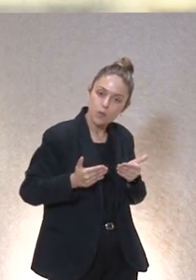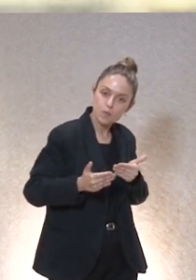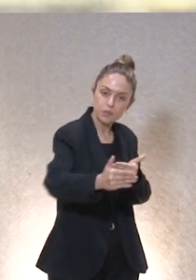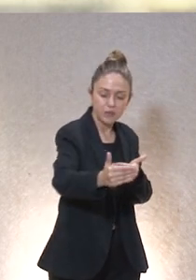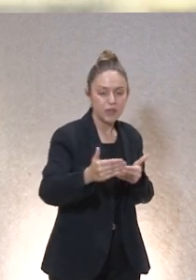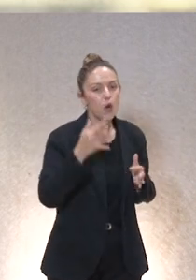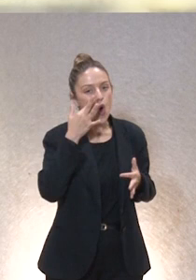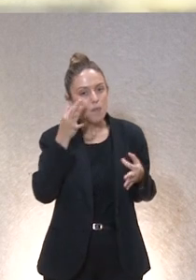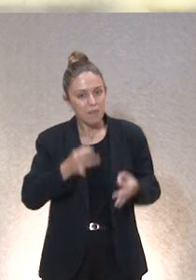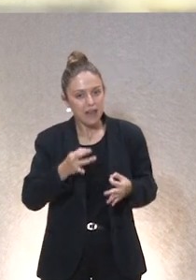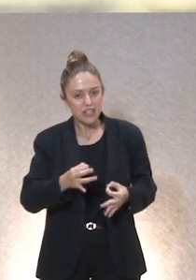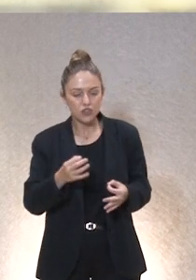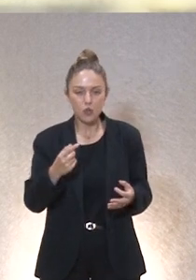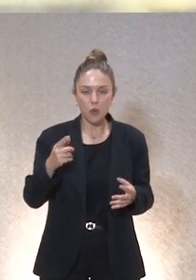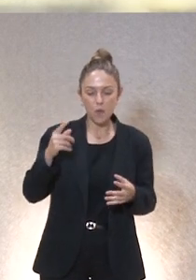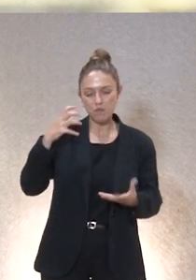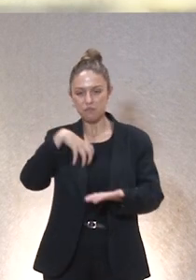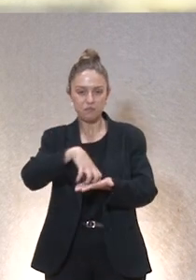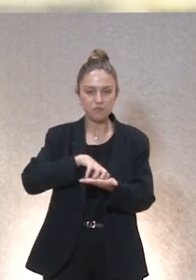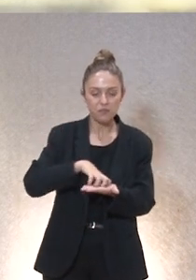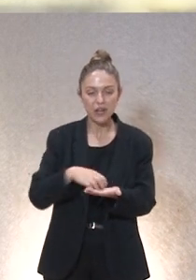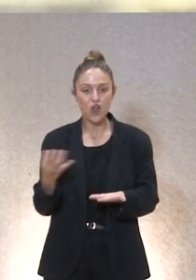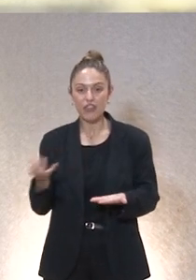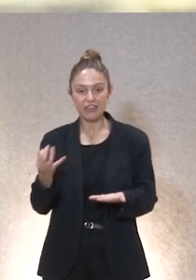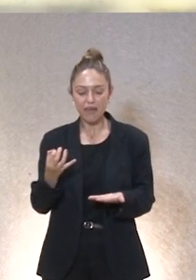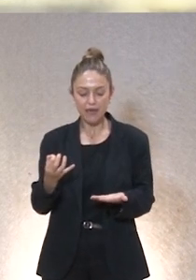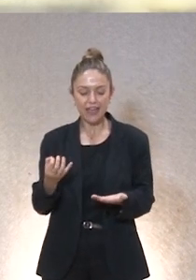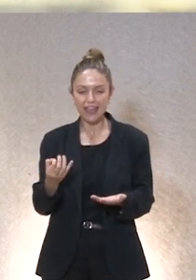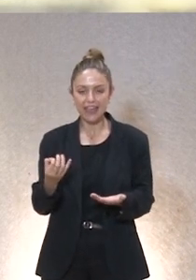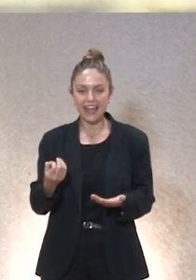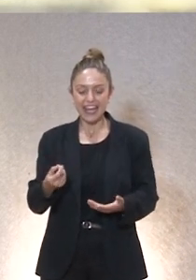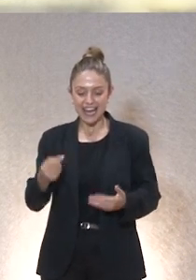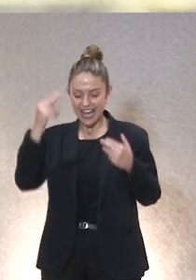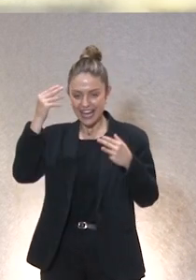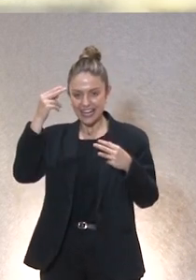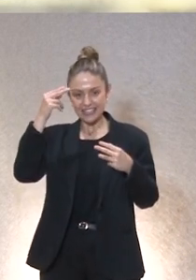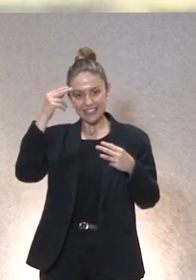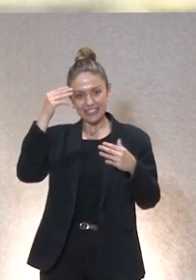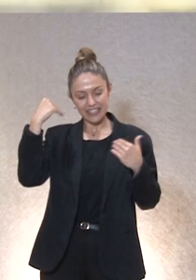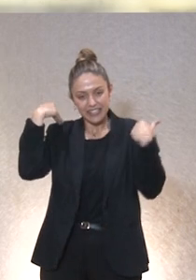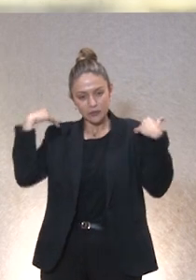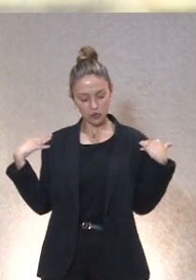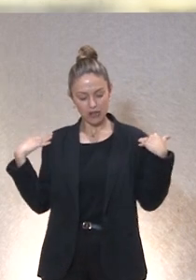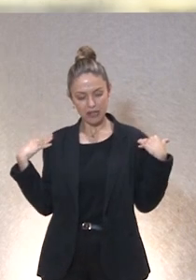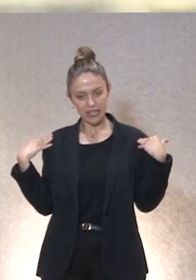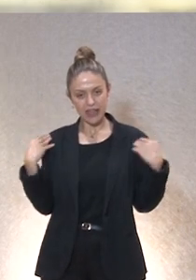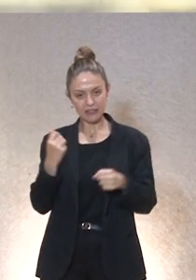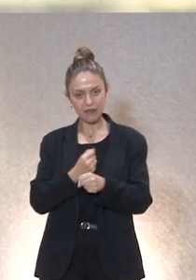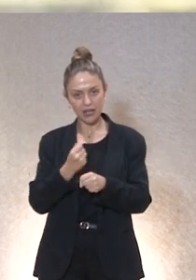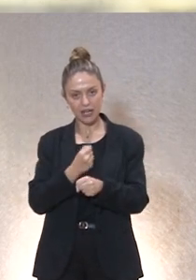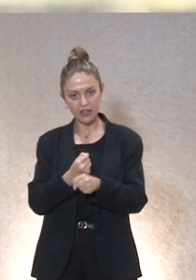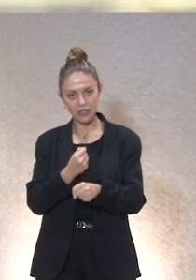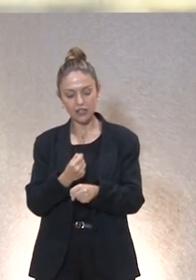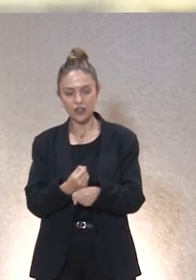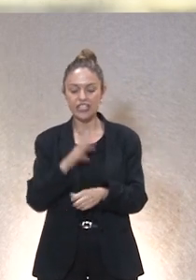muy peligroso muy enigmático pero requiere trabajar en clave de responsabilidad y en clave de responsabilidad quiere decir no puedo estar esperando lo que